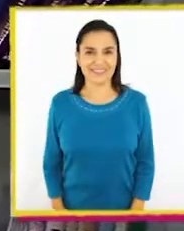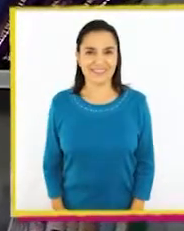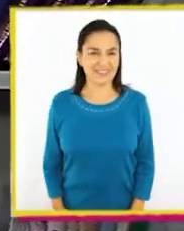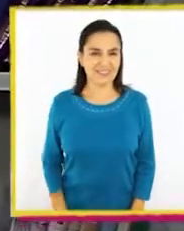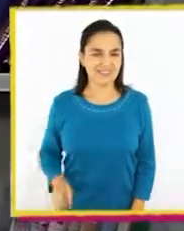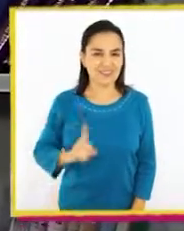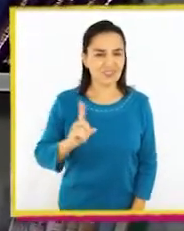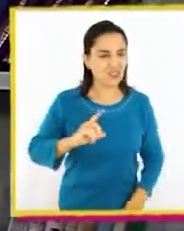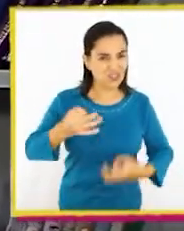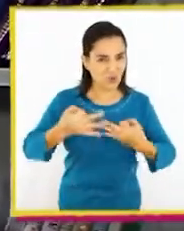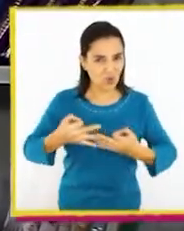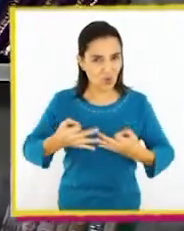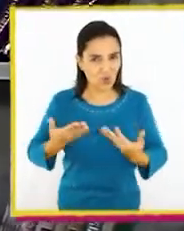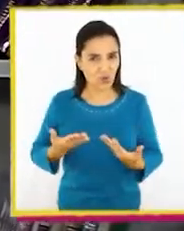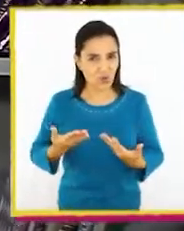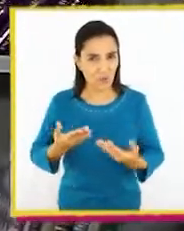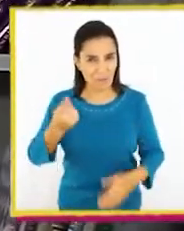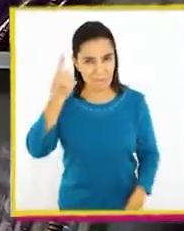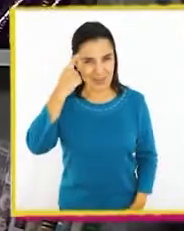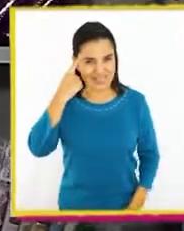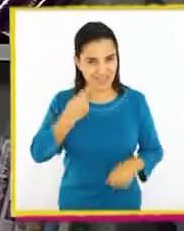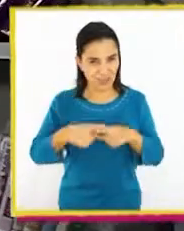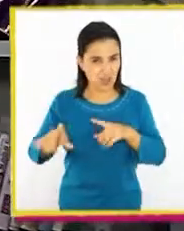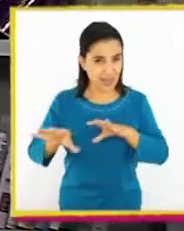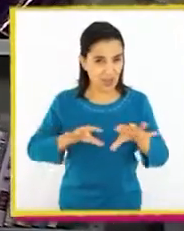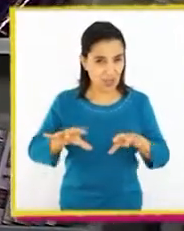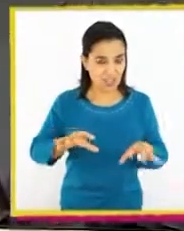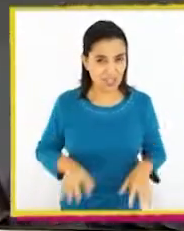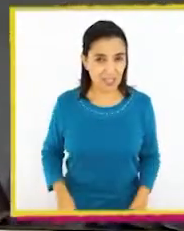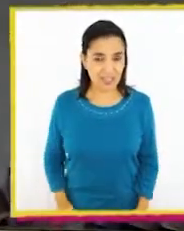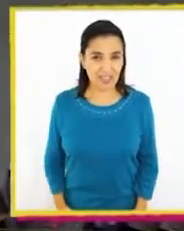No están seguros. Pensaban en otras cosas.